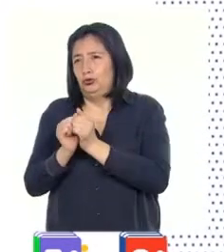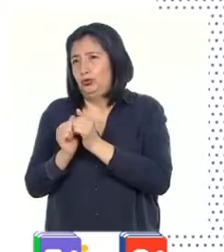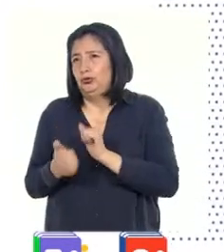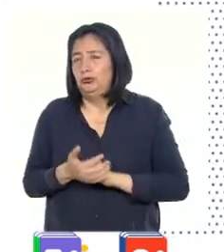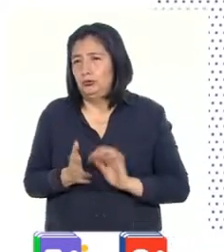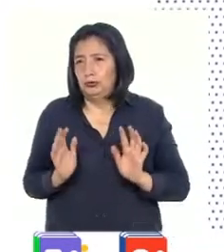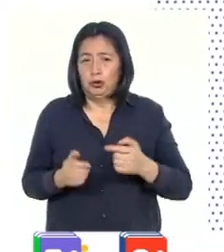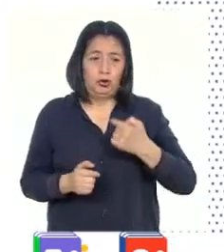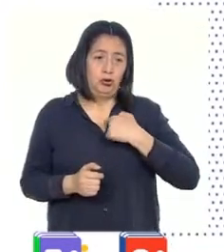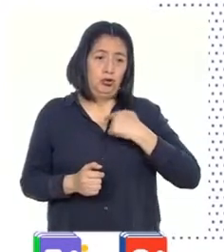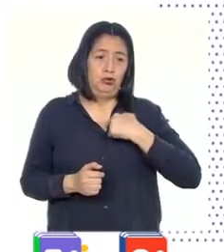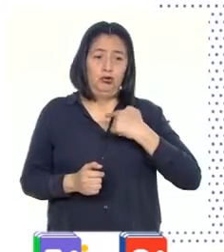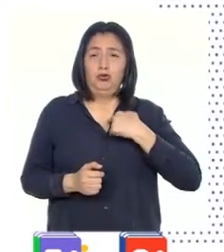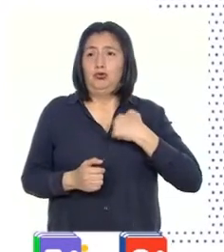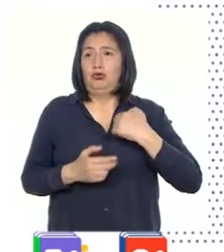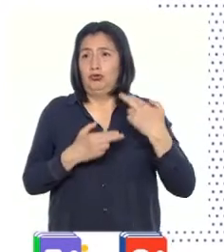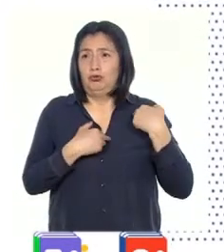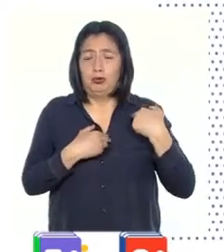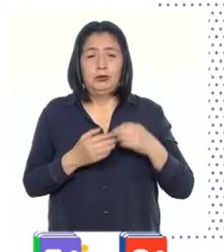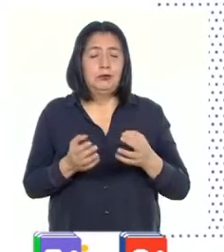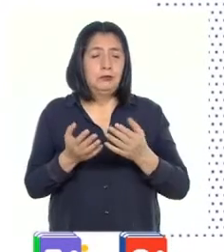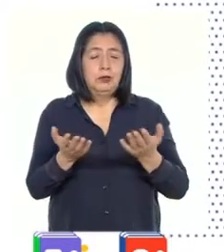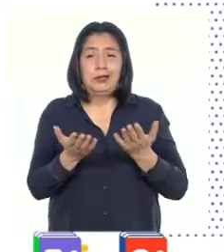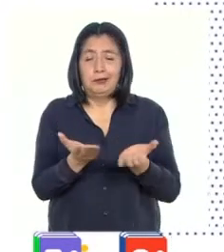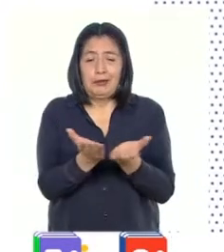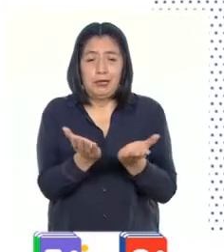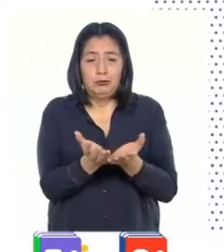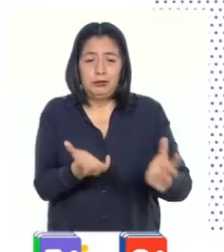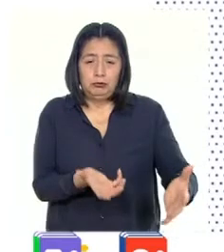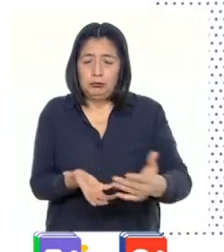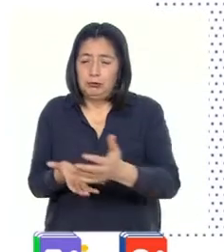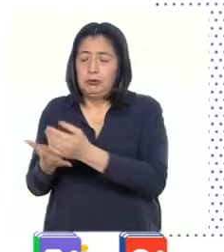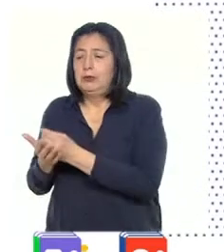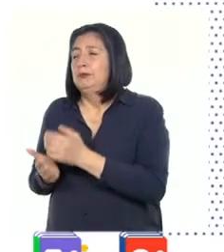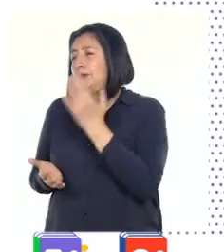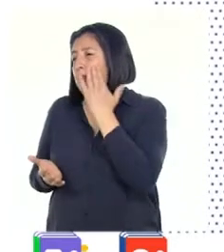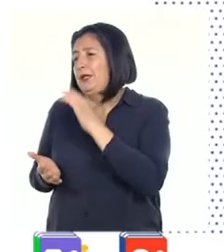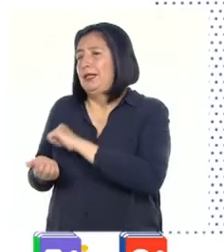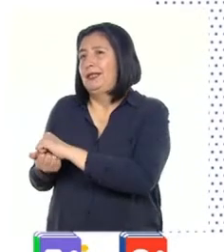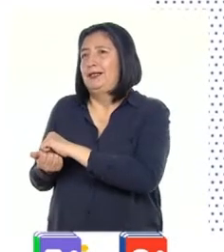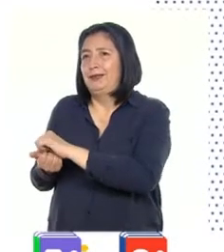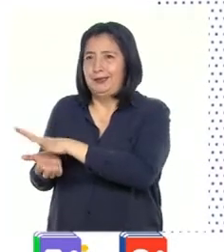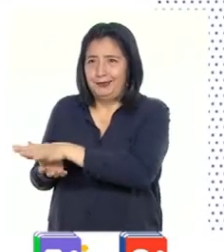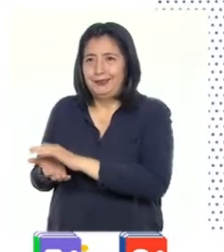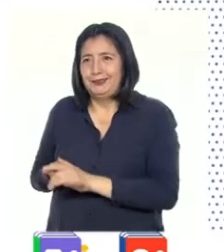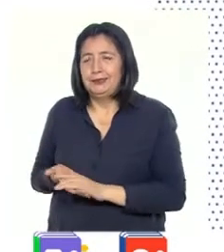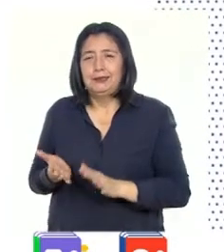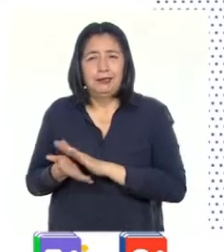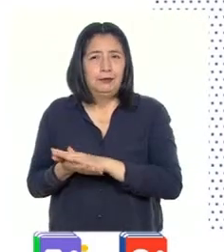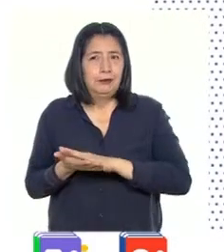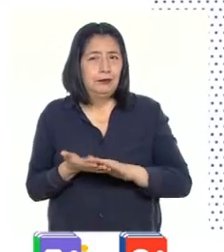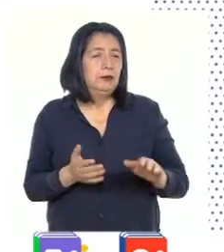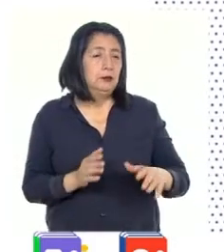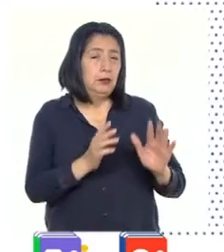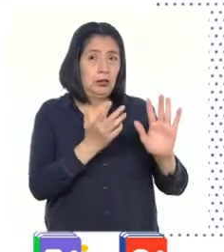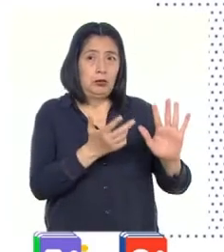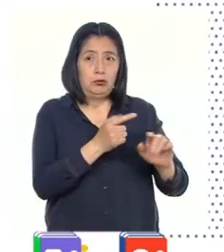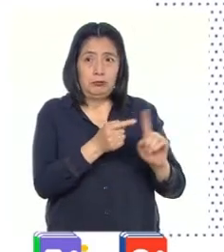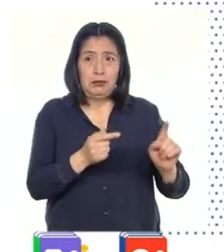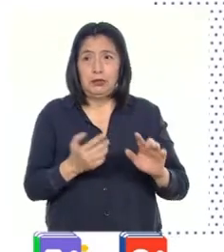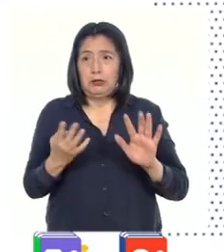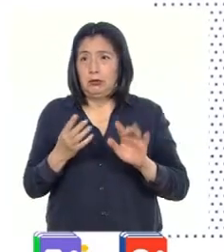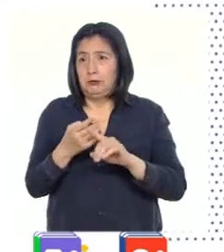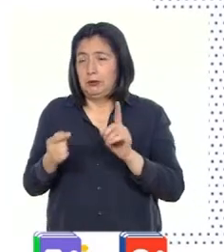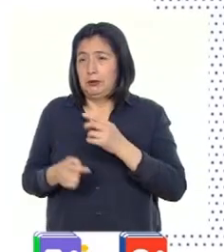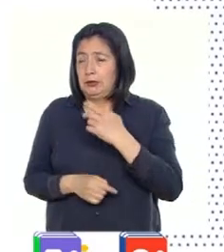Yo me encargaría de recoger la mesa y mi mamá de lavar los platos. De 8 y media a 9 y